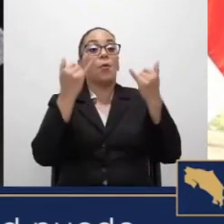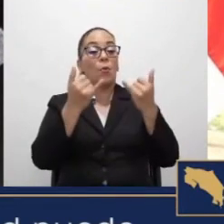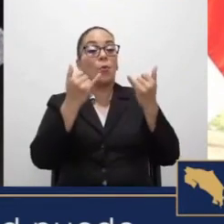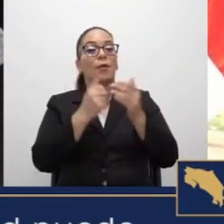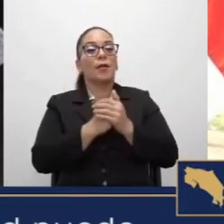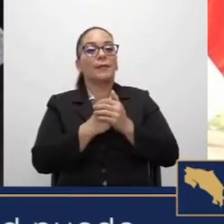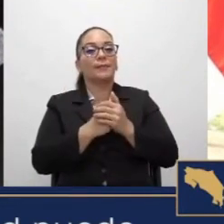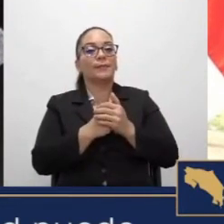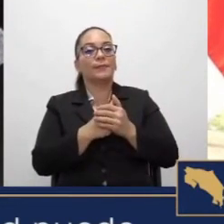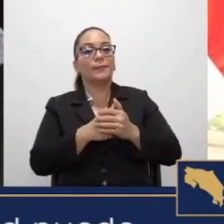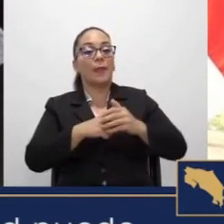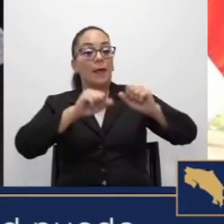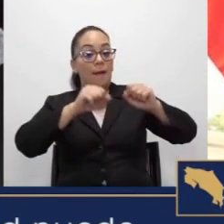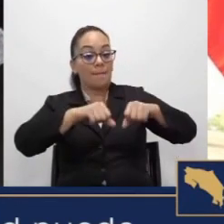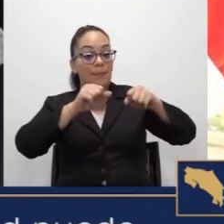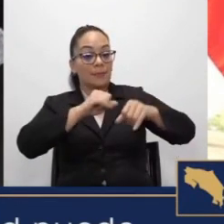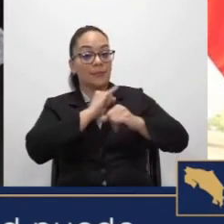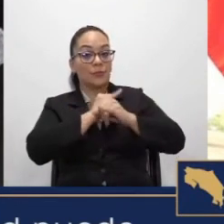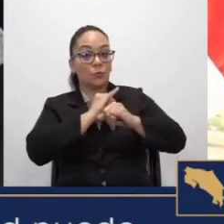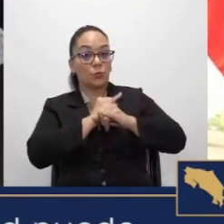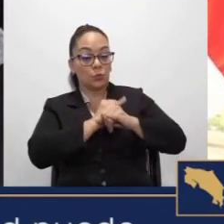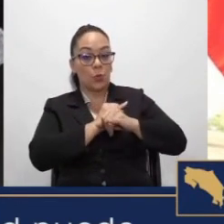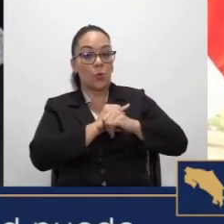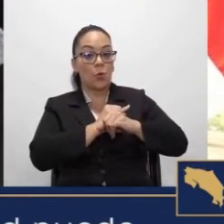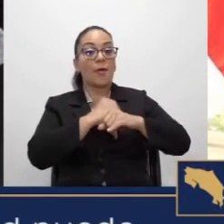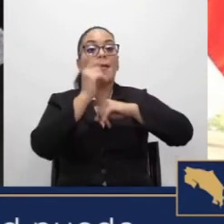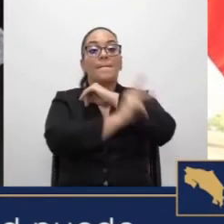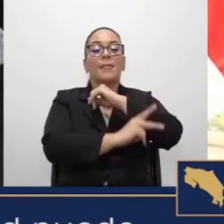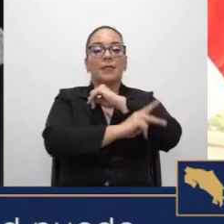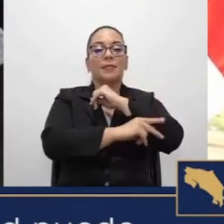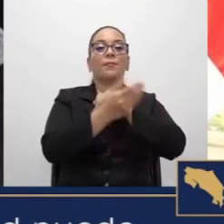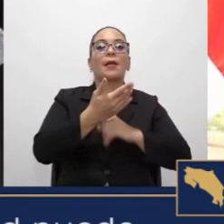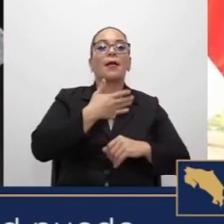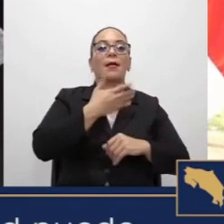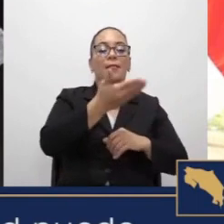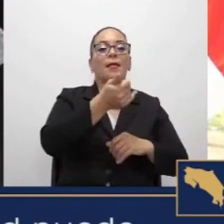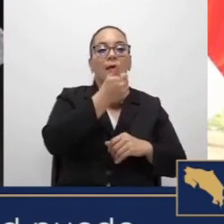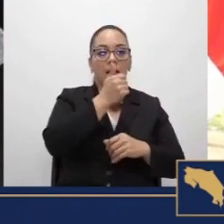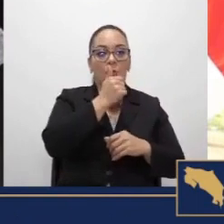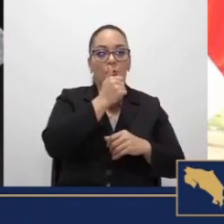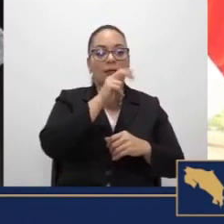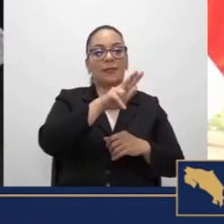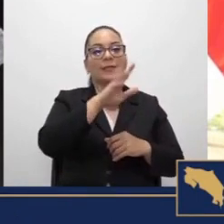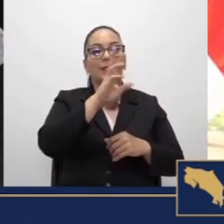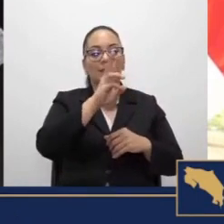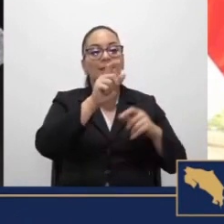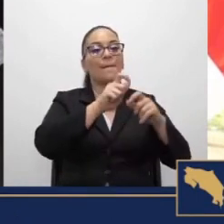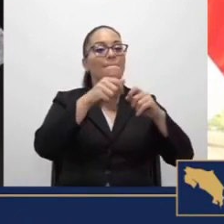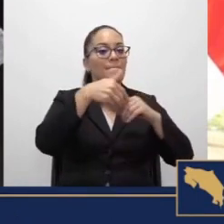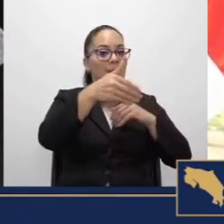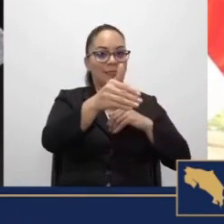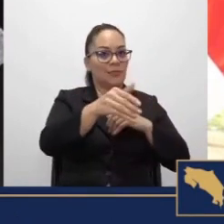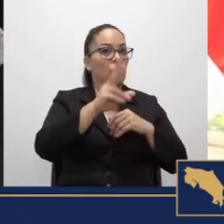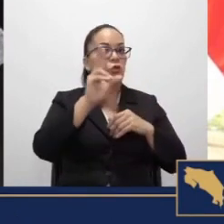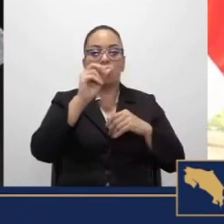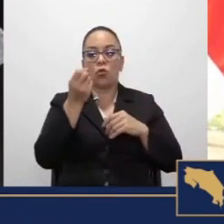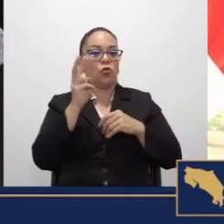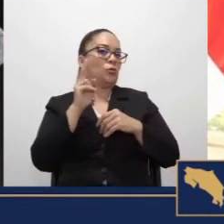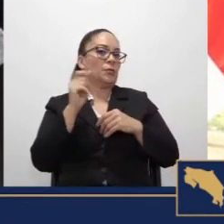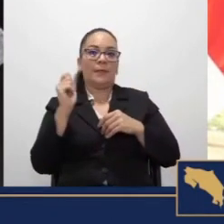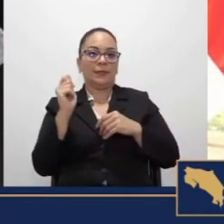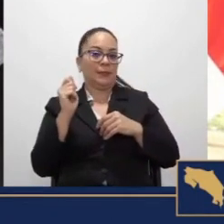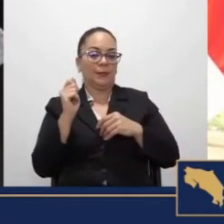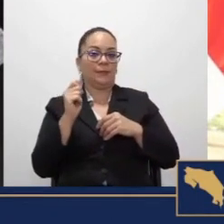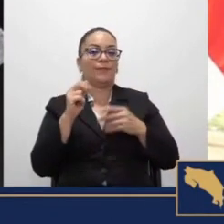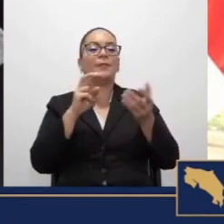capacidad que tiene la institución y el país para ofrecer el agua en 36 meses y no 12 como estaba antes. ¿Qué